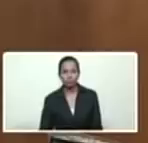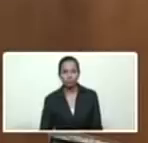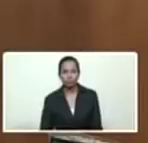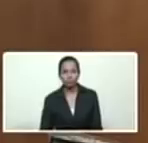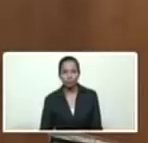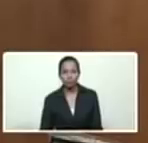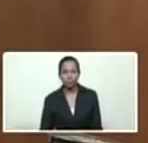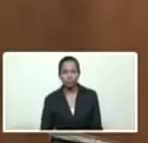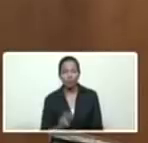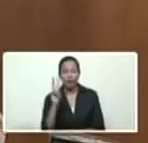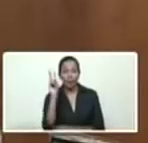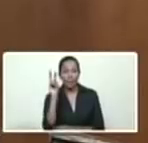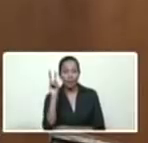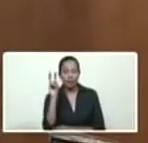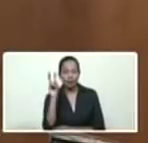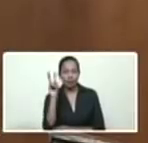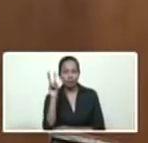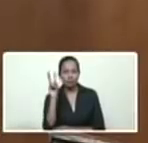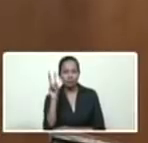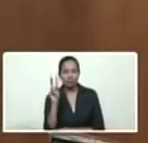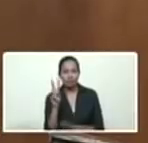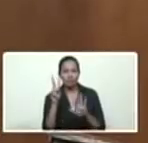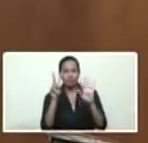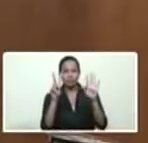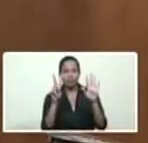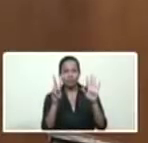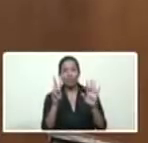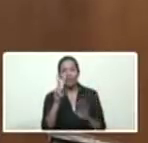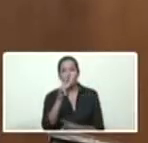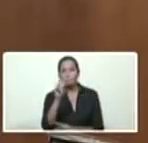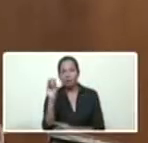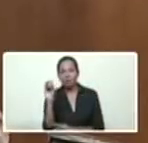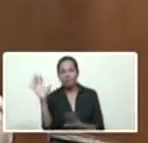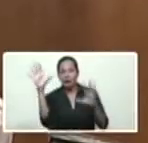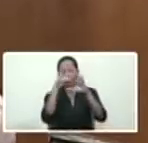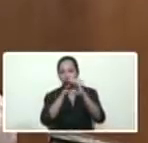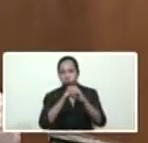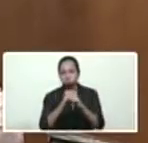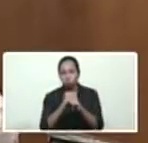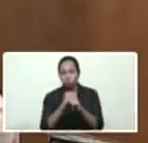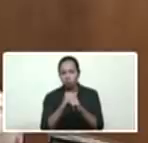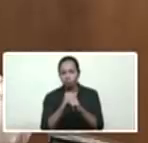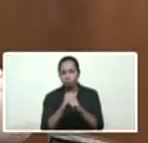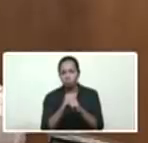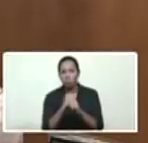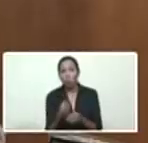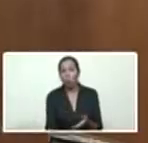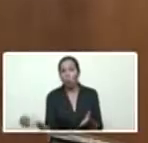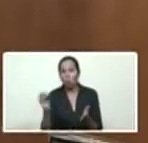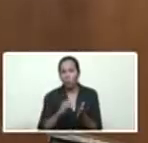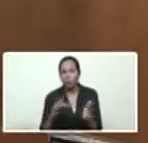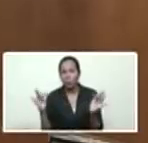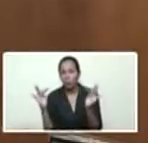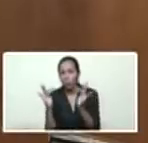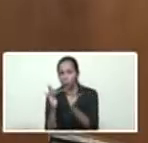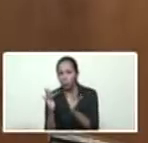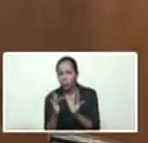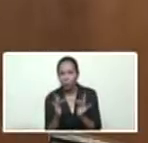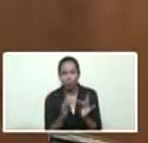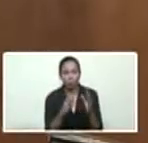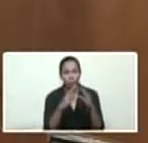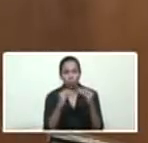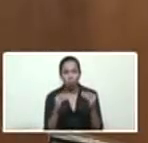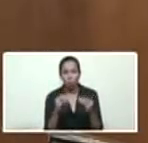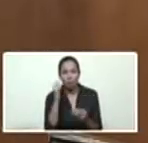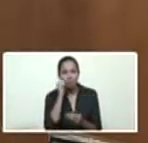Viernes, 7 y 20 de la noche, hicimos los procesos de reconexión, y volvimos a reconectar, y sábado